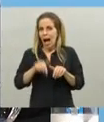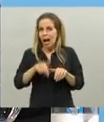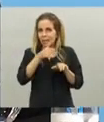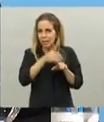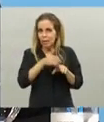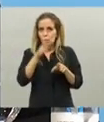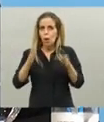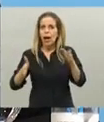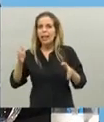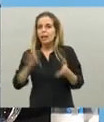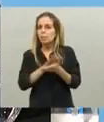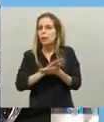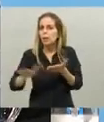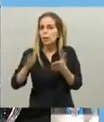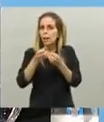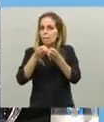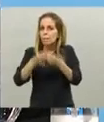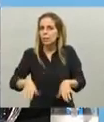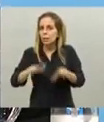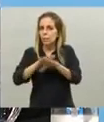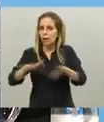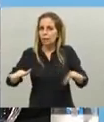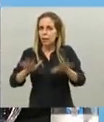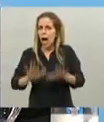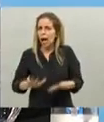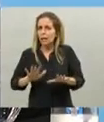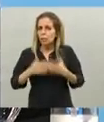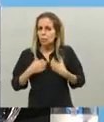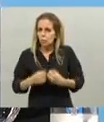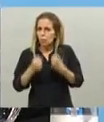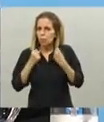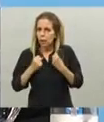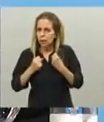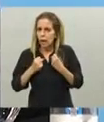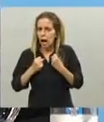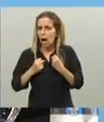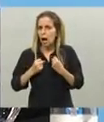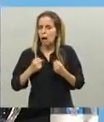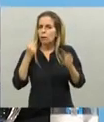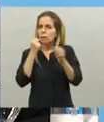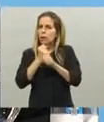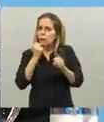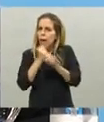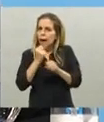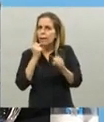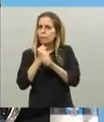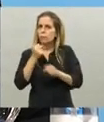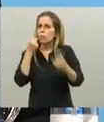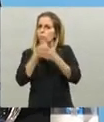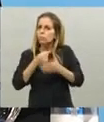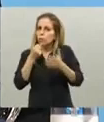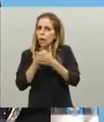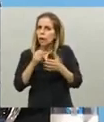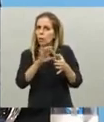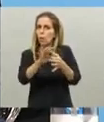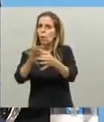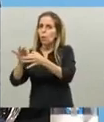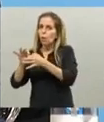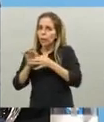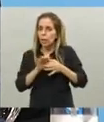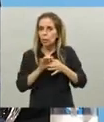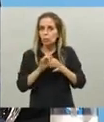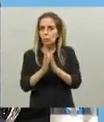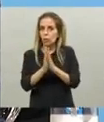nueva etapa con la fuerza con las ganas de siempre trabajando muy unidos y todos estén